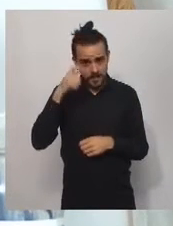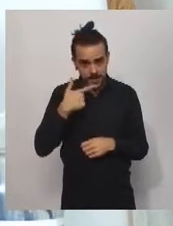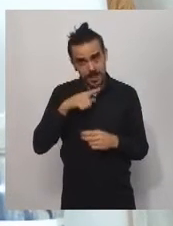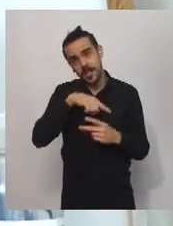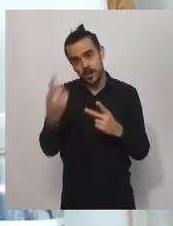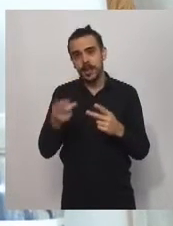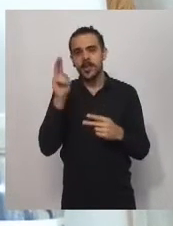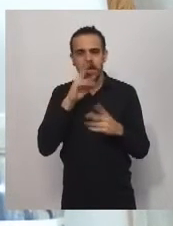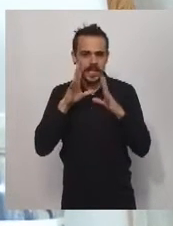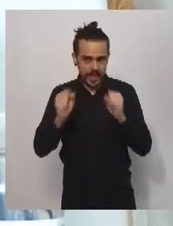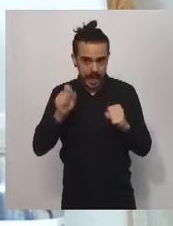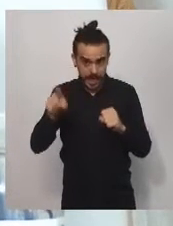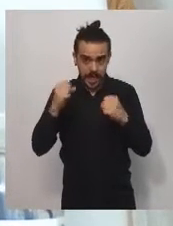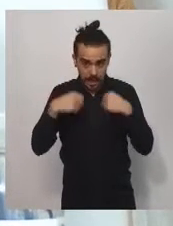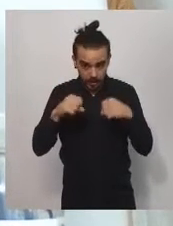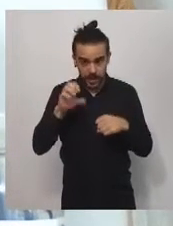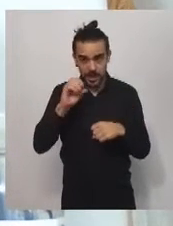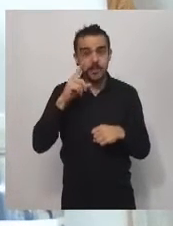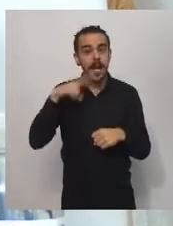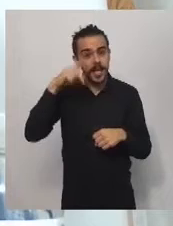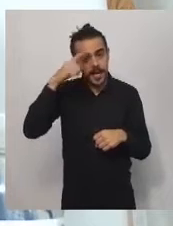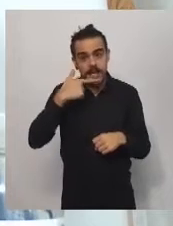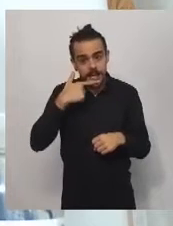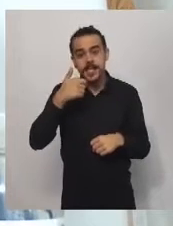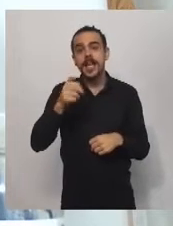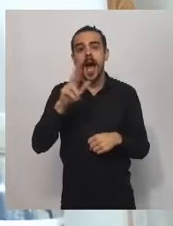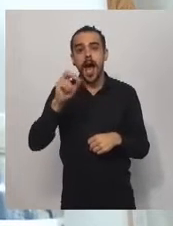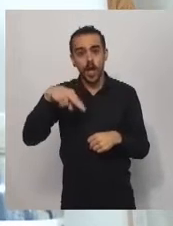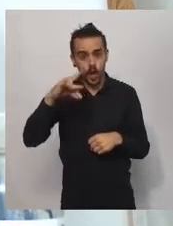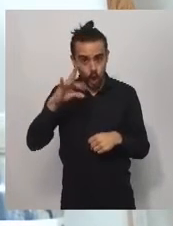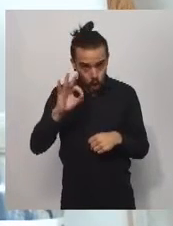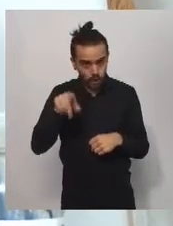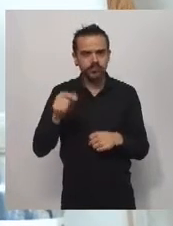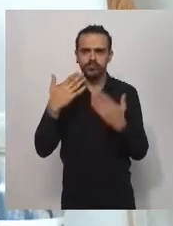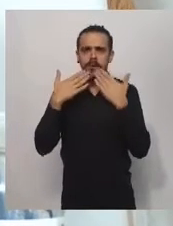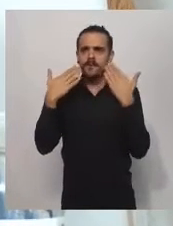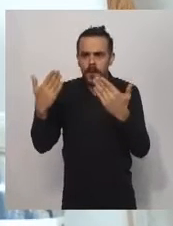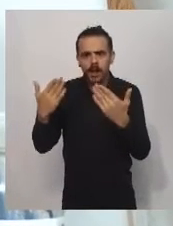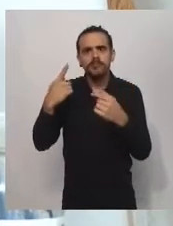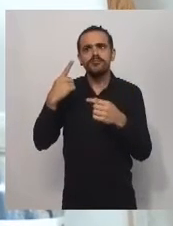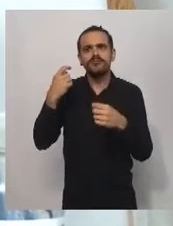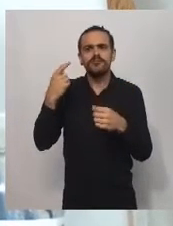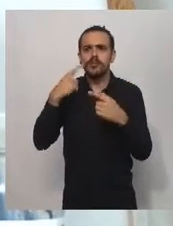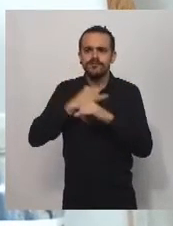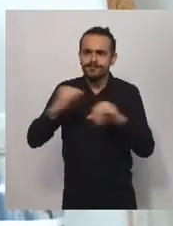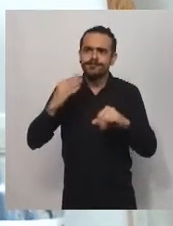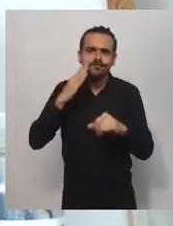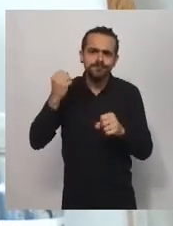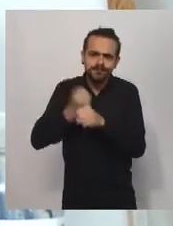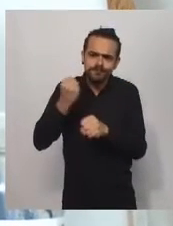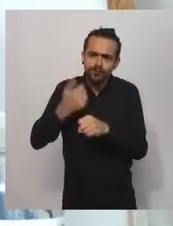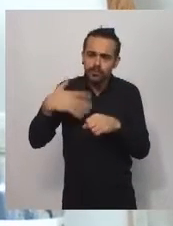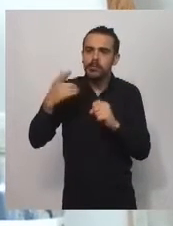Arrondo, a quien agradezco el trabajo conjunto con nuestros equipos del Gobierno Provincial, con el cual